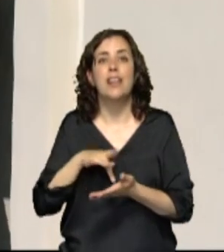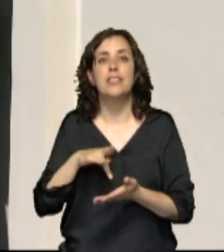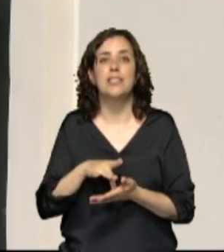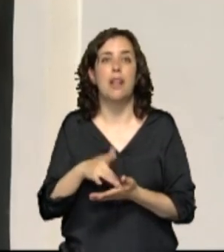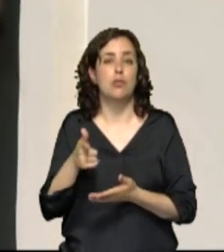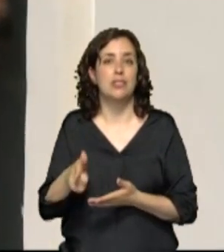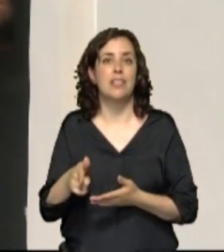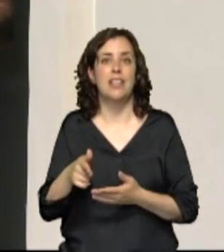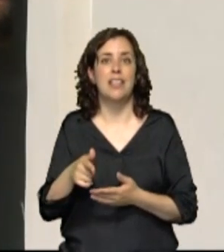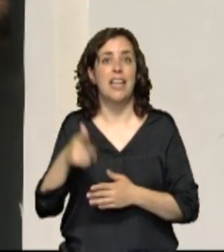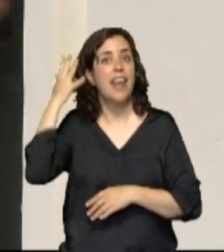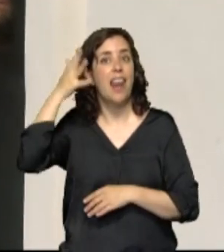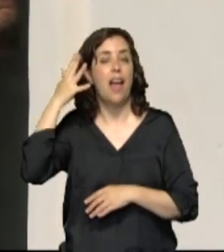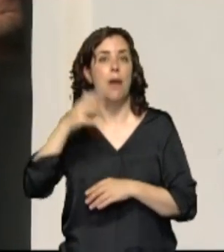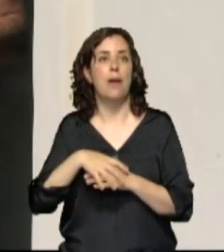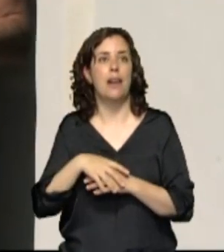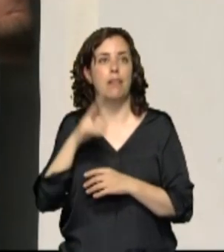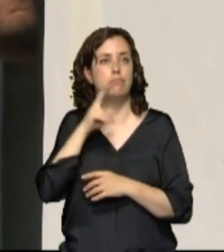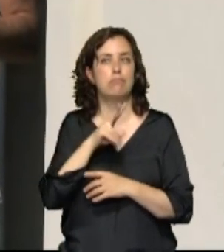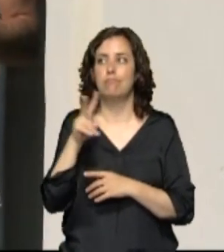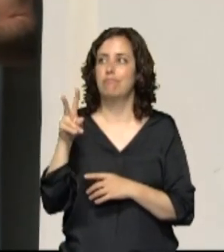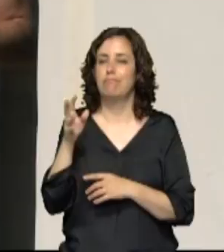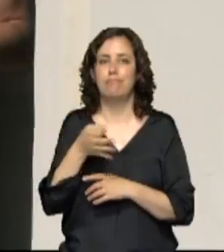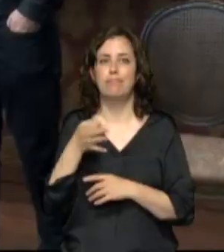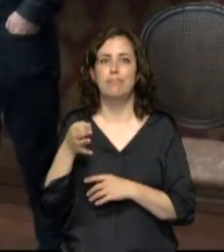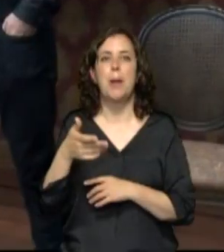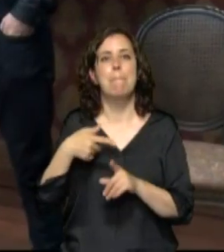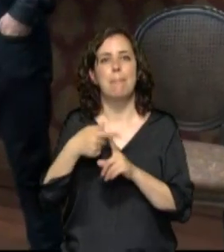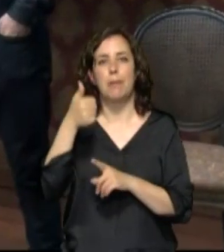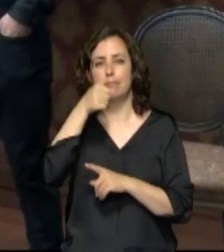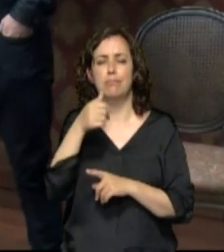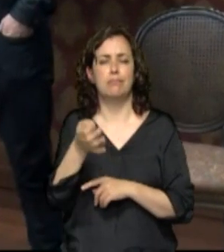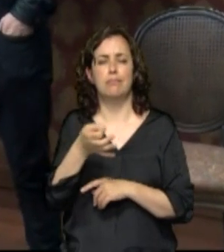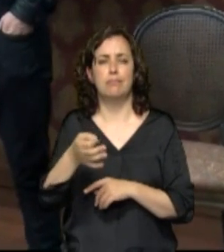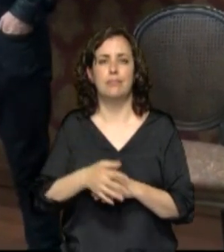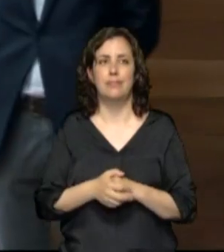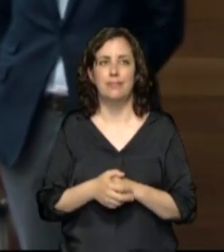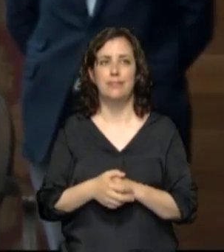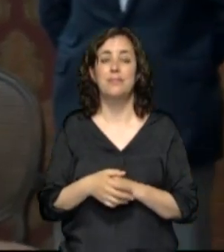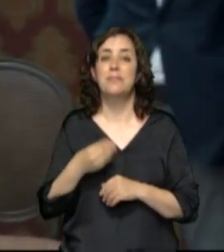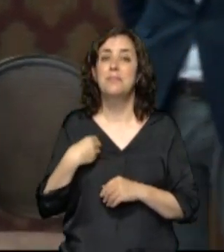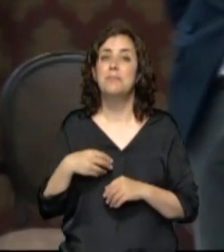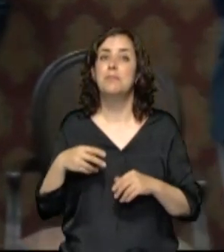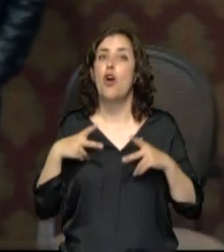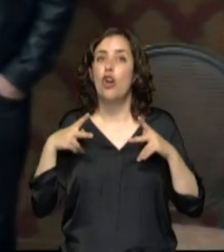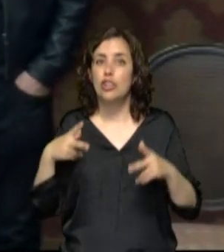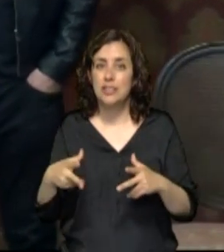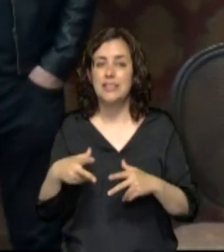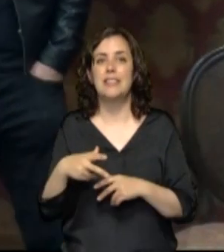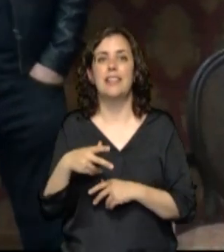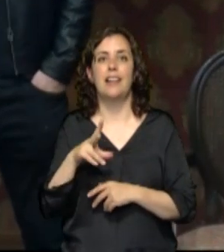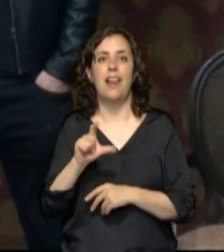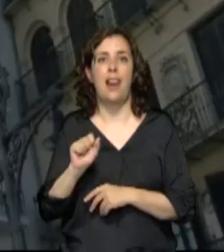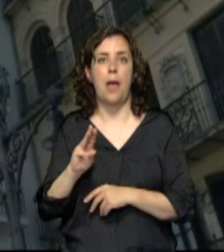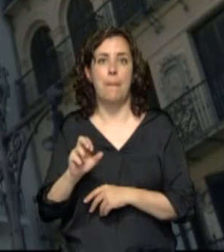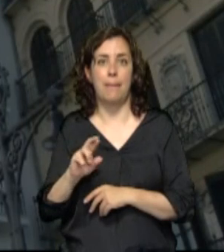capital Navarra. Vistas inmejorables con el mejor maridaje. Sinergia entre el Gran Hotel La Perla, el restaurante Base Ribéry y la organizadora